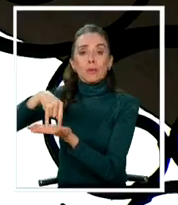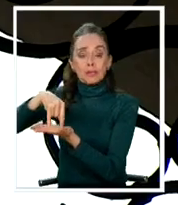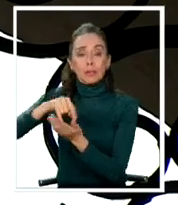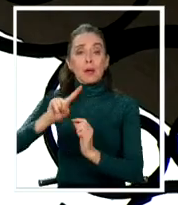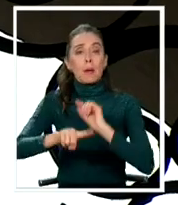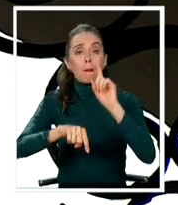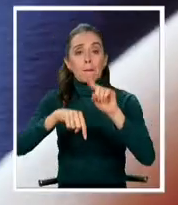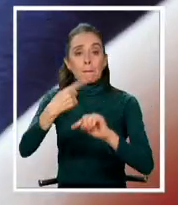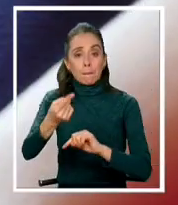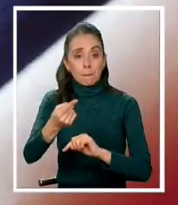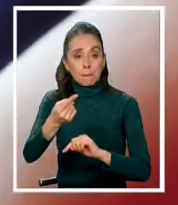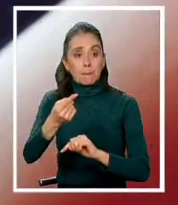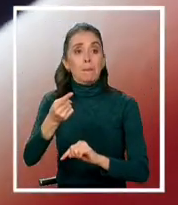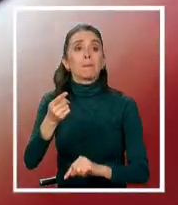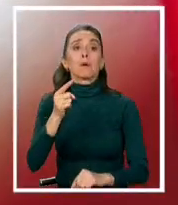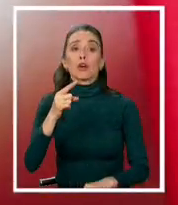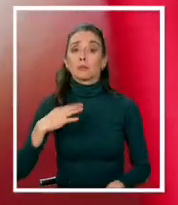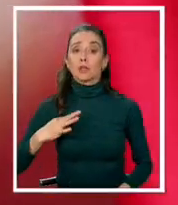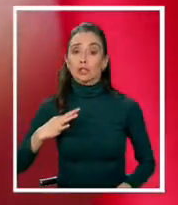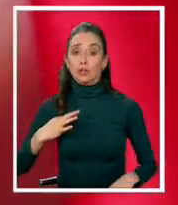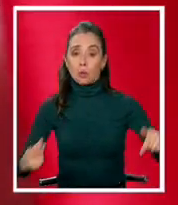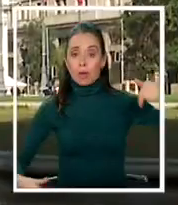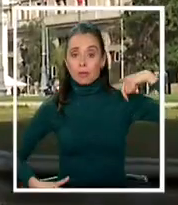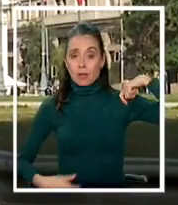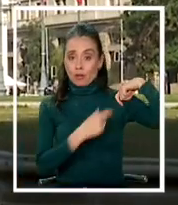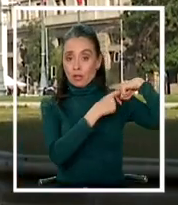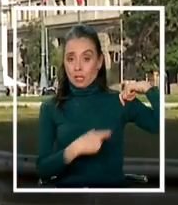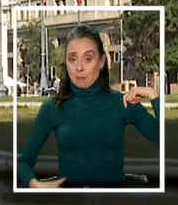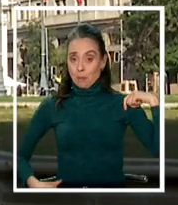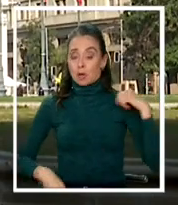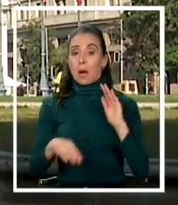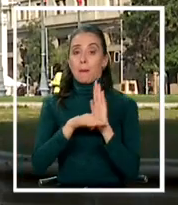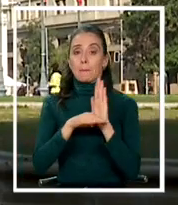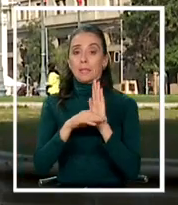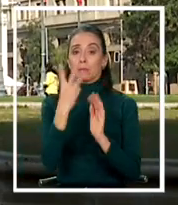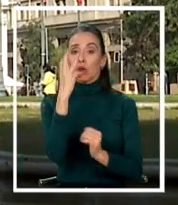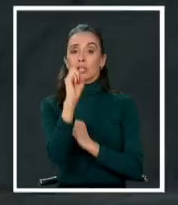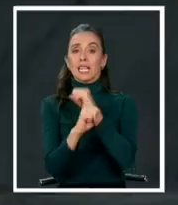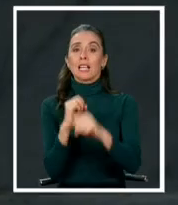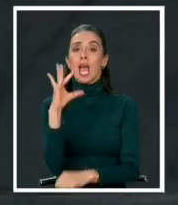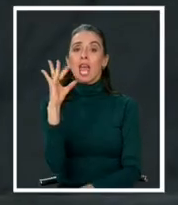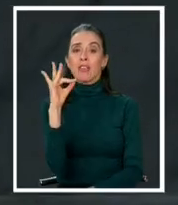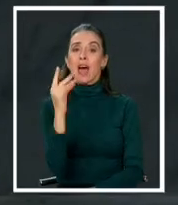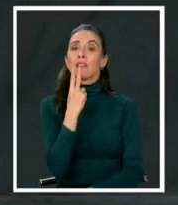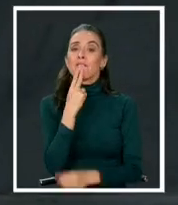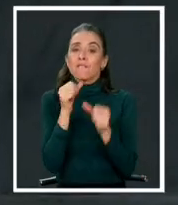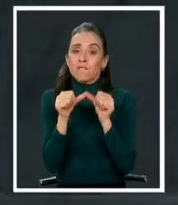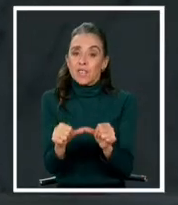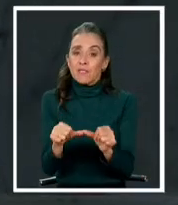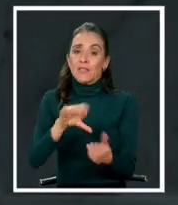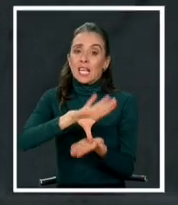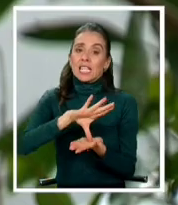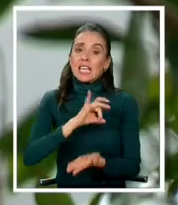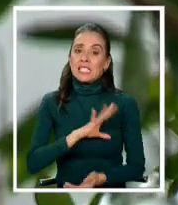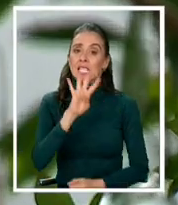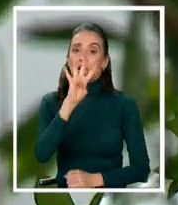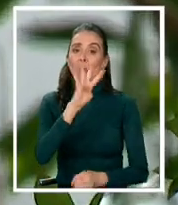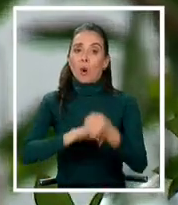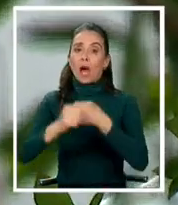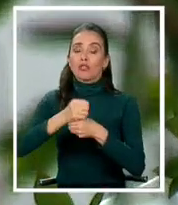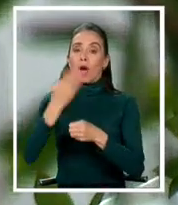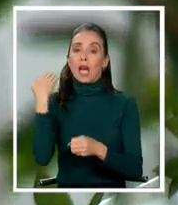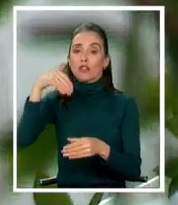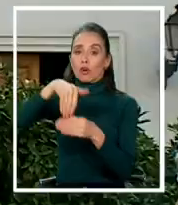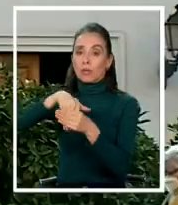propuesta, el próximo ciudadano que se tercie la banda presidencial deberá tener mínimo 30 años y residencia efectiva en el país cuatro años